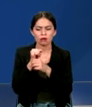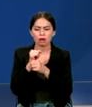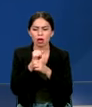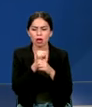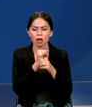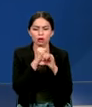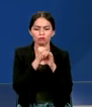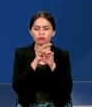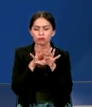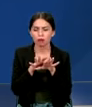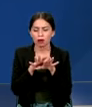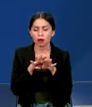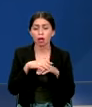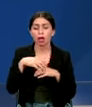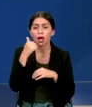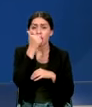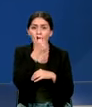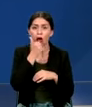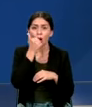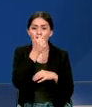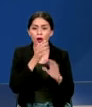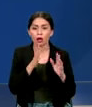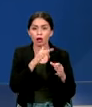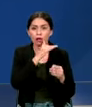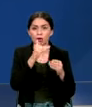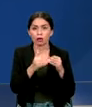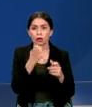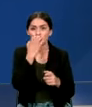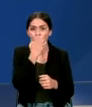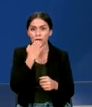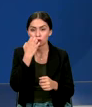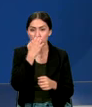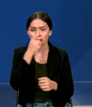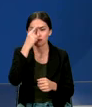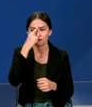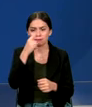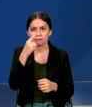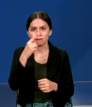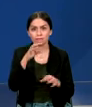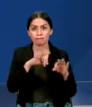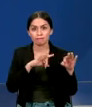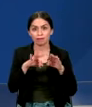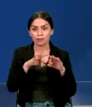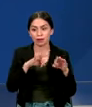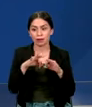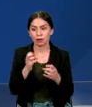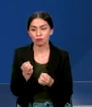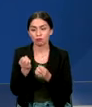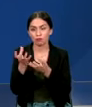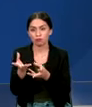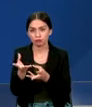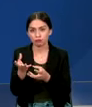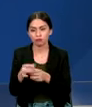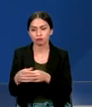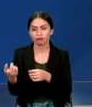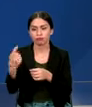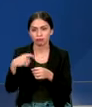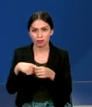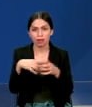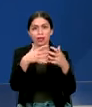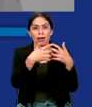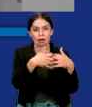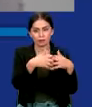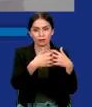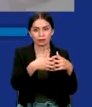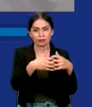tiene varios filtros para una mejor búsqueda de jóvenes y realizar estadías, prácticas profesionales, modelo dual y